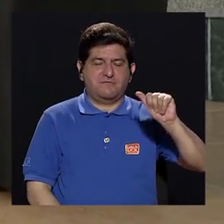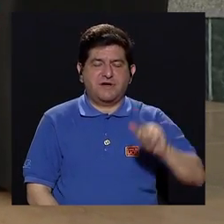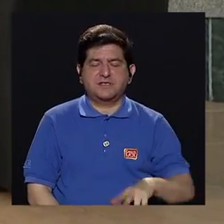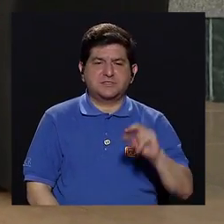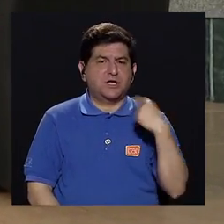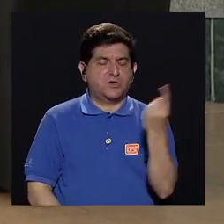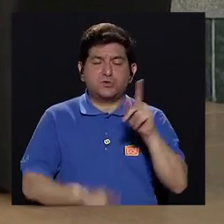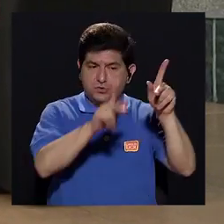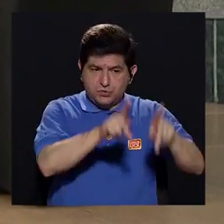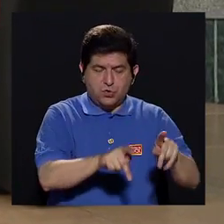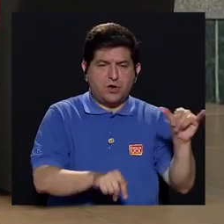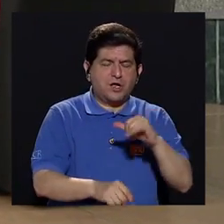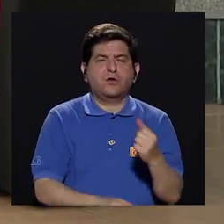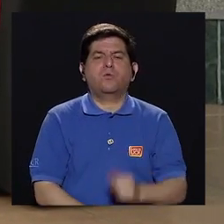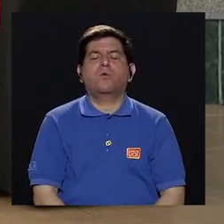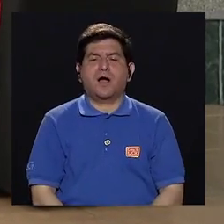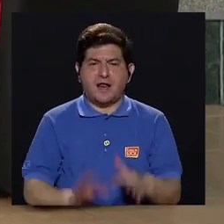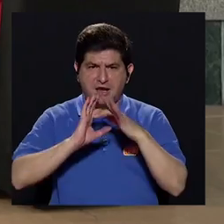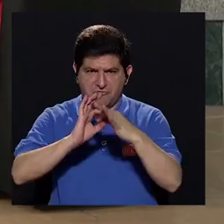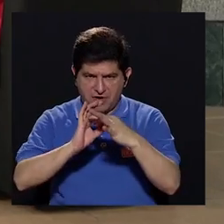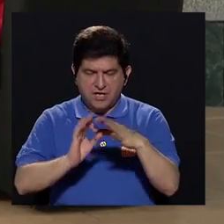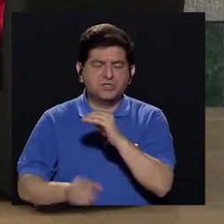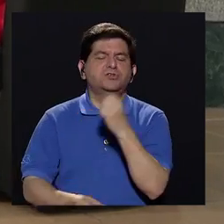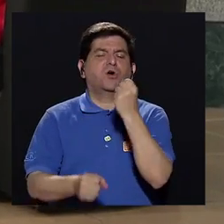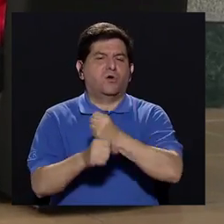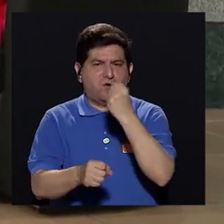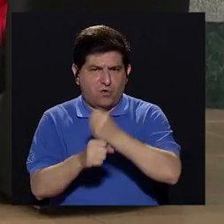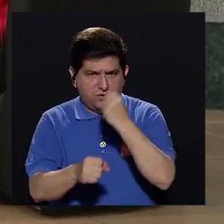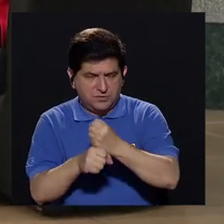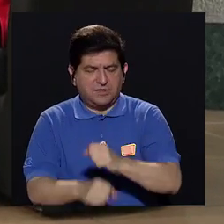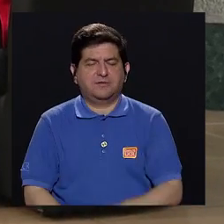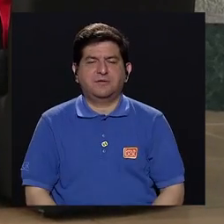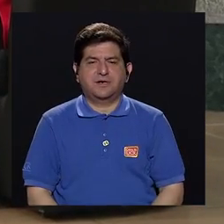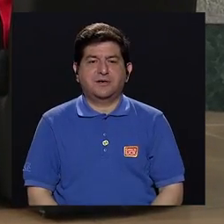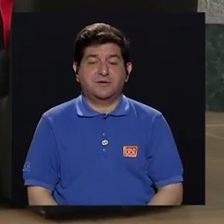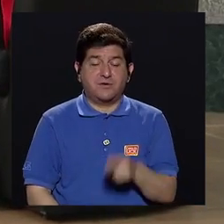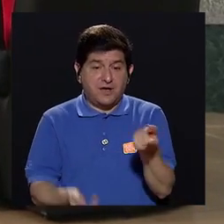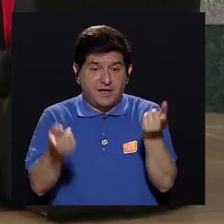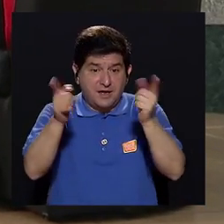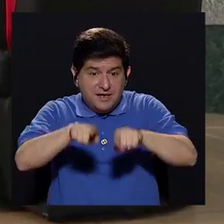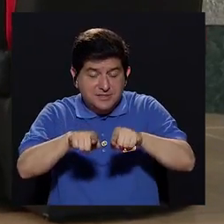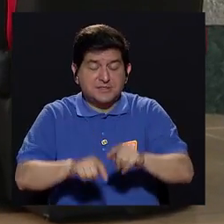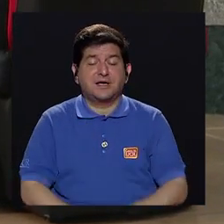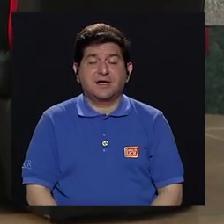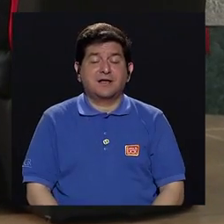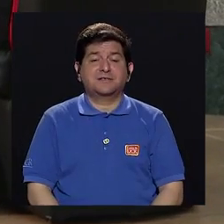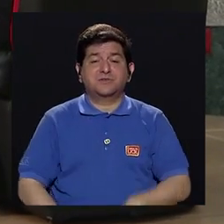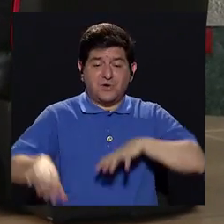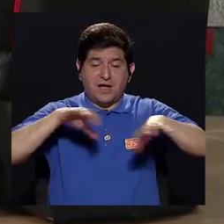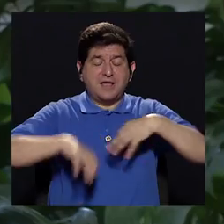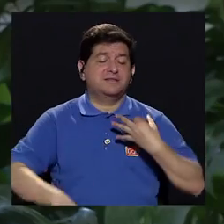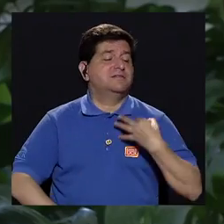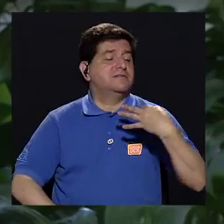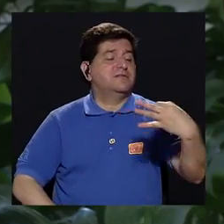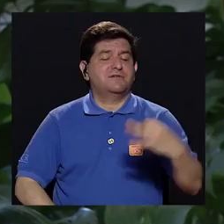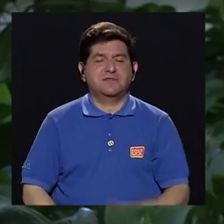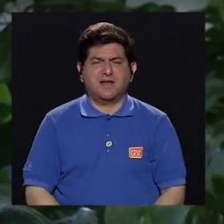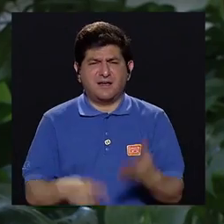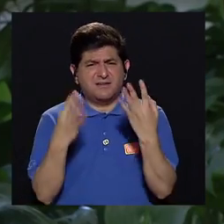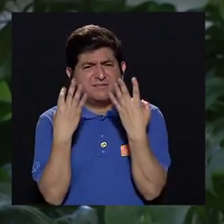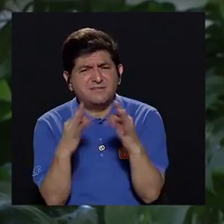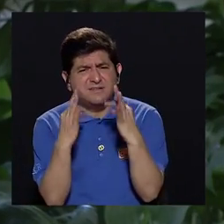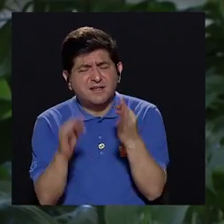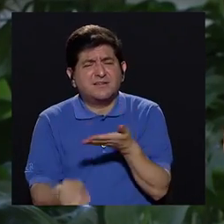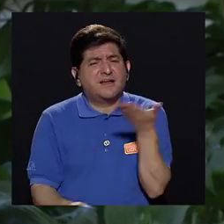se afectan relaciones, se afecta trabajo, se afecta el poder. Poder, exactamente, vivir el día a día. Entonces, lo que se